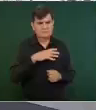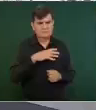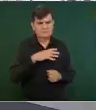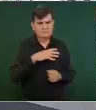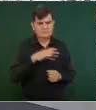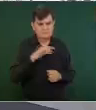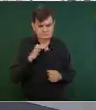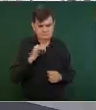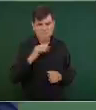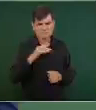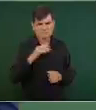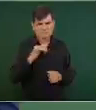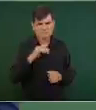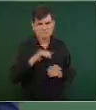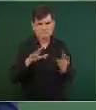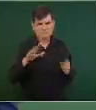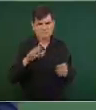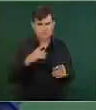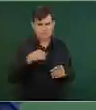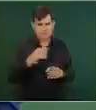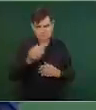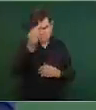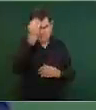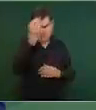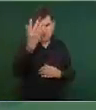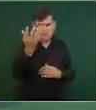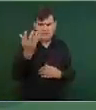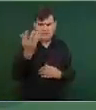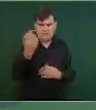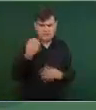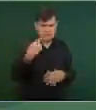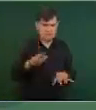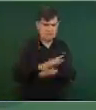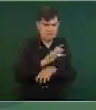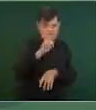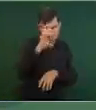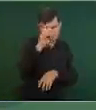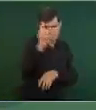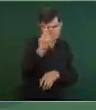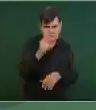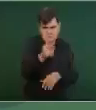¿Cómo no? Es de sabios cambiar de opinión.